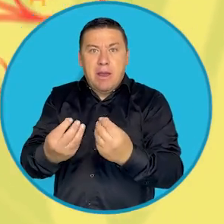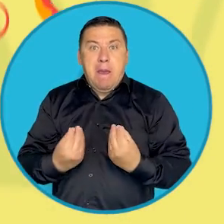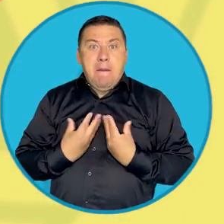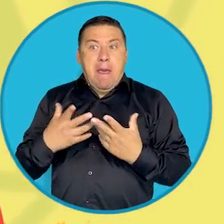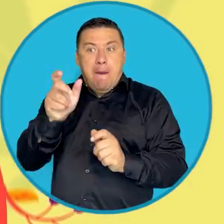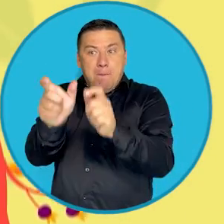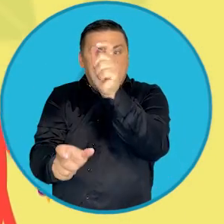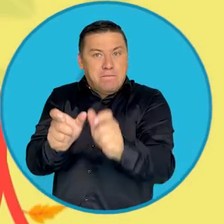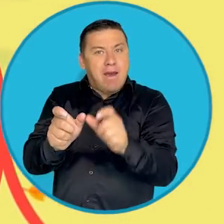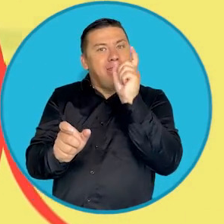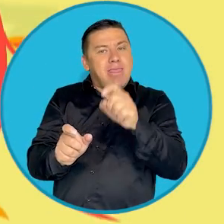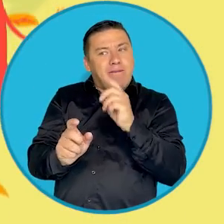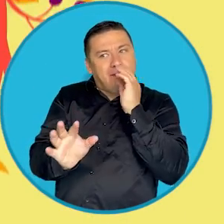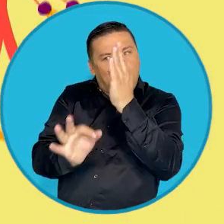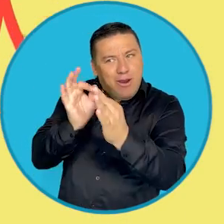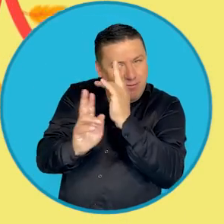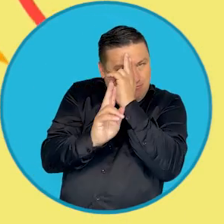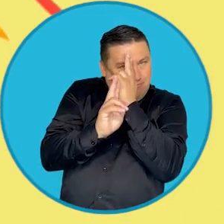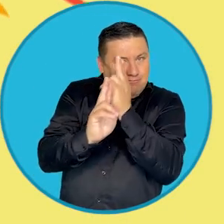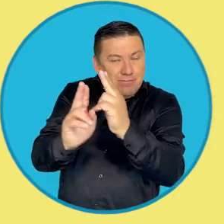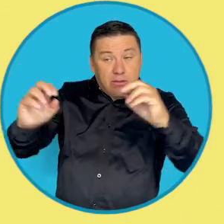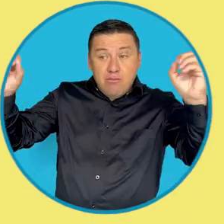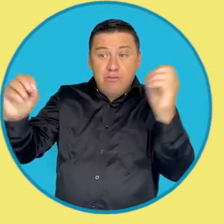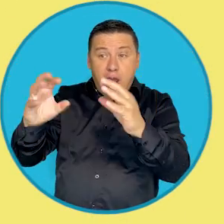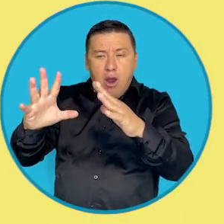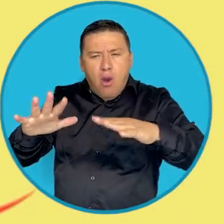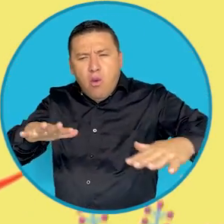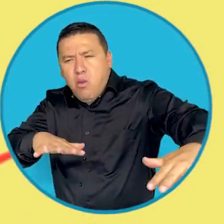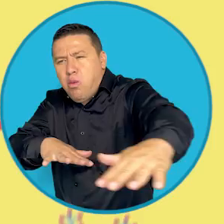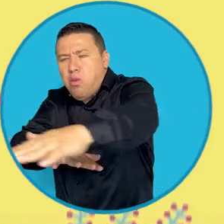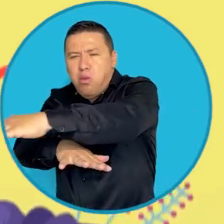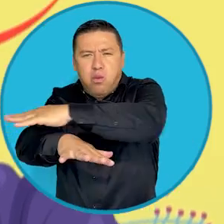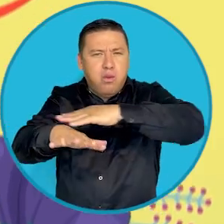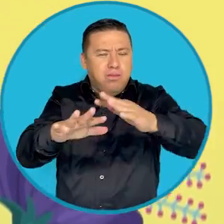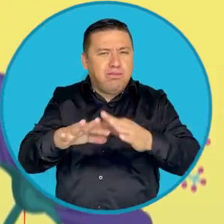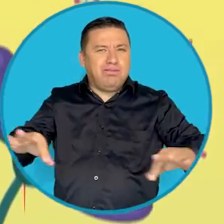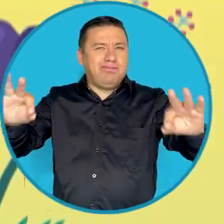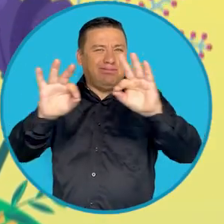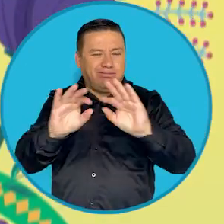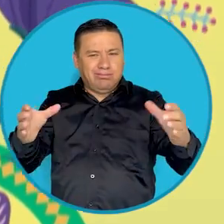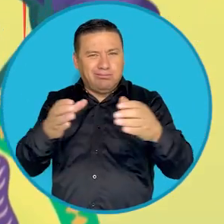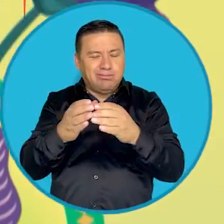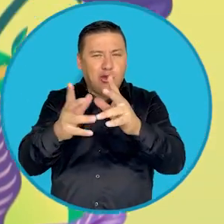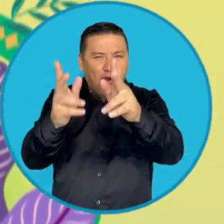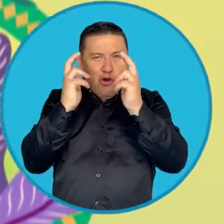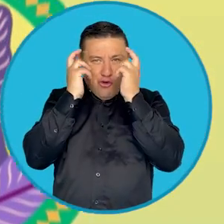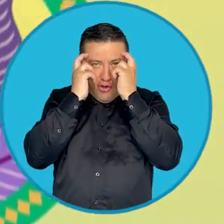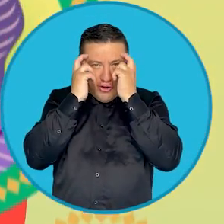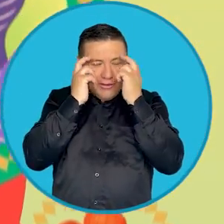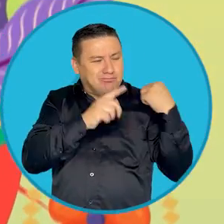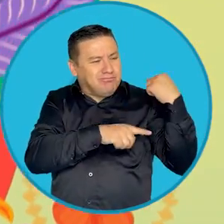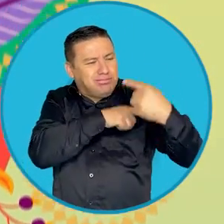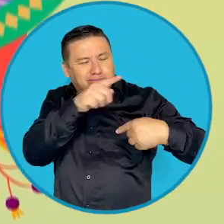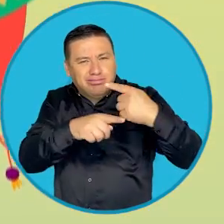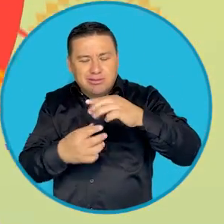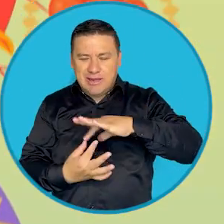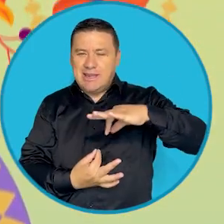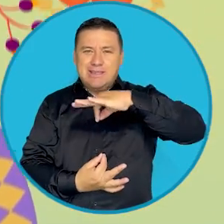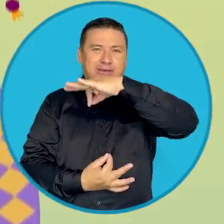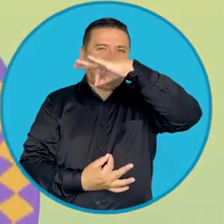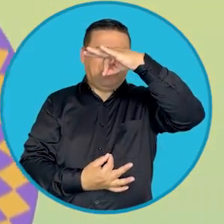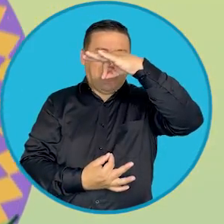ser viviente que merece cuidado y respeto, un mágico universo que se articula como la base de sus sistemas de conocimiento ancestral,